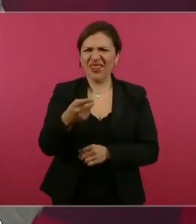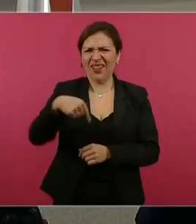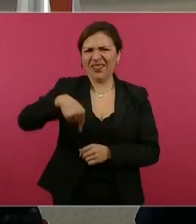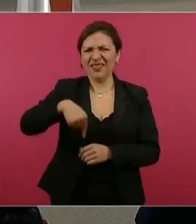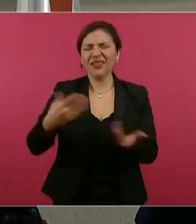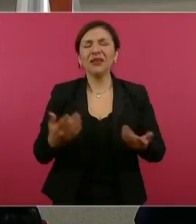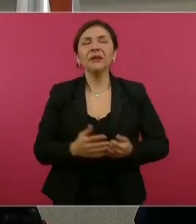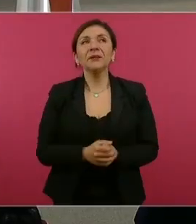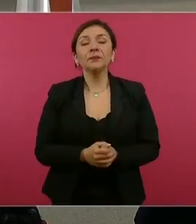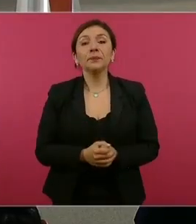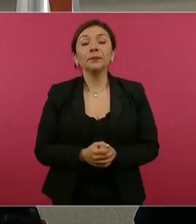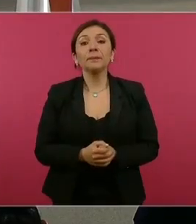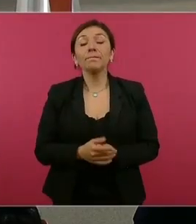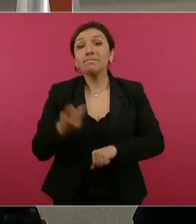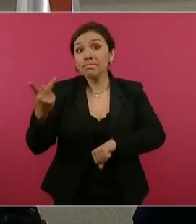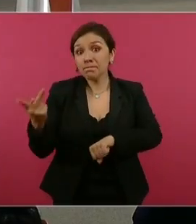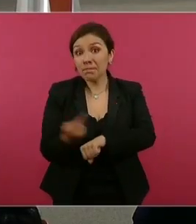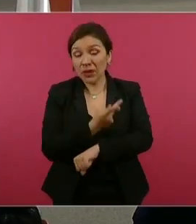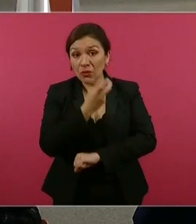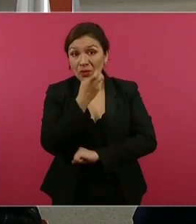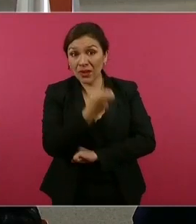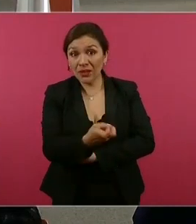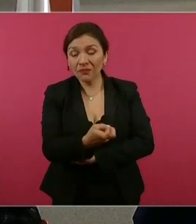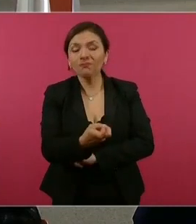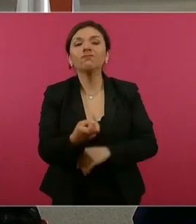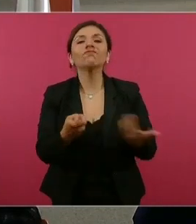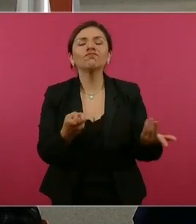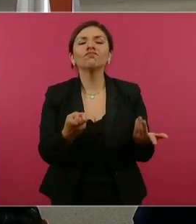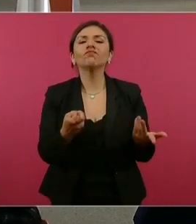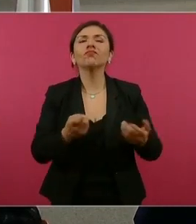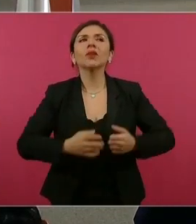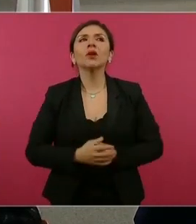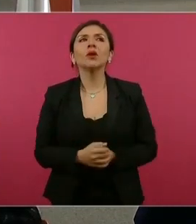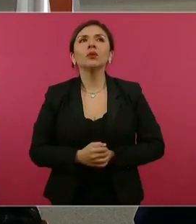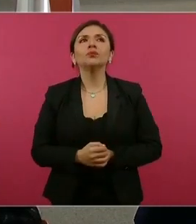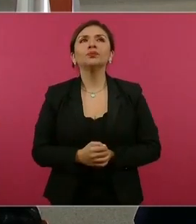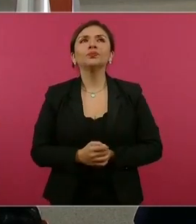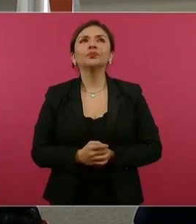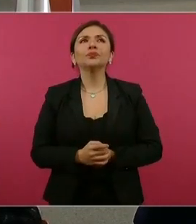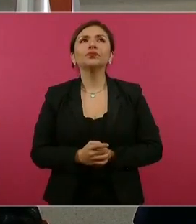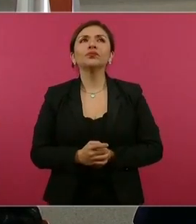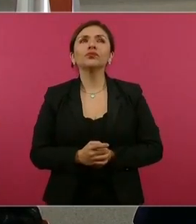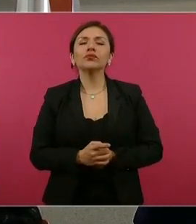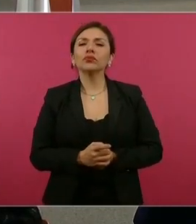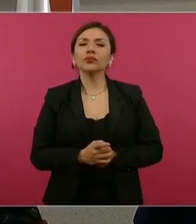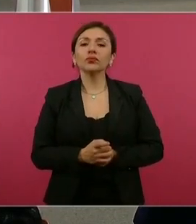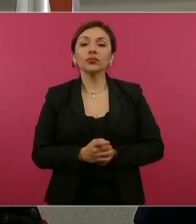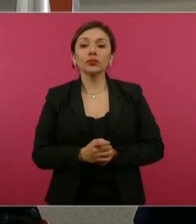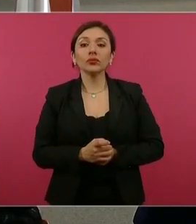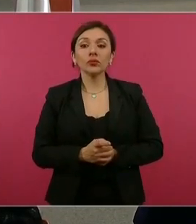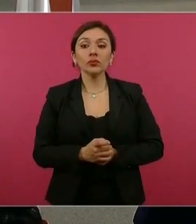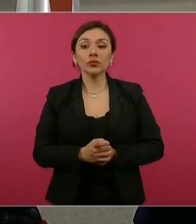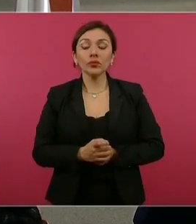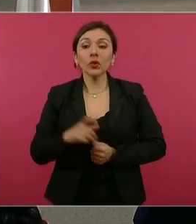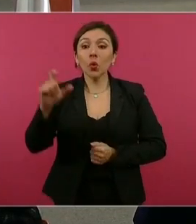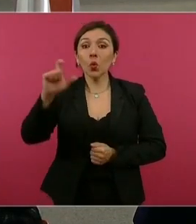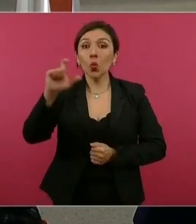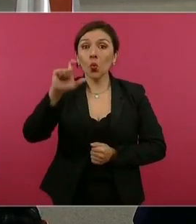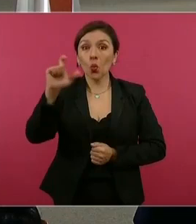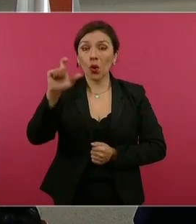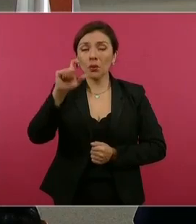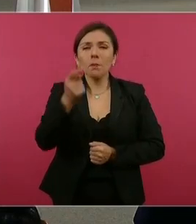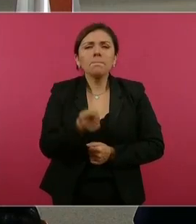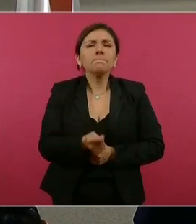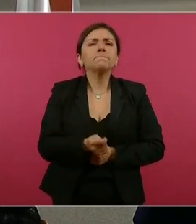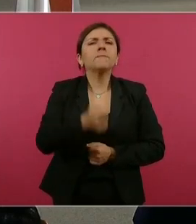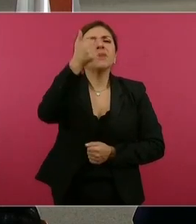esto sucedió cuando se entregaron